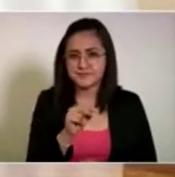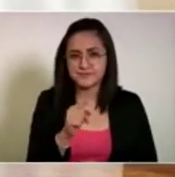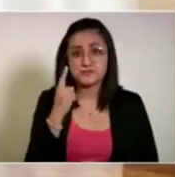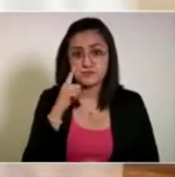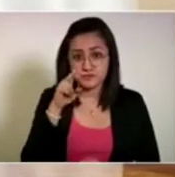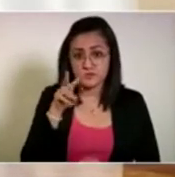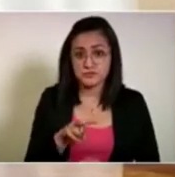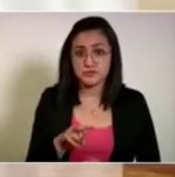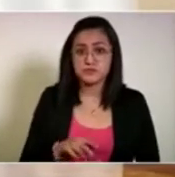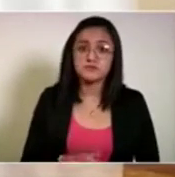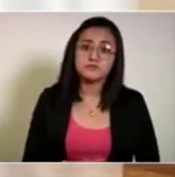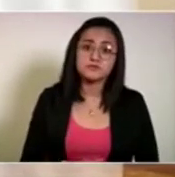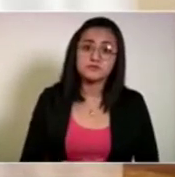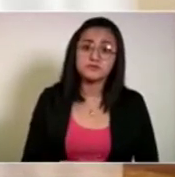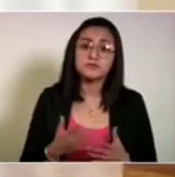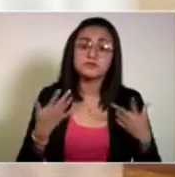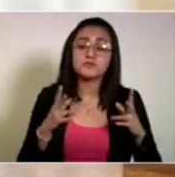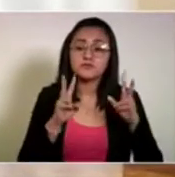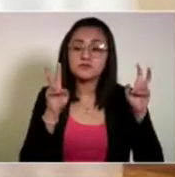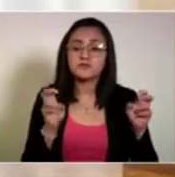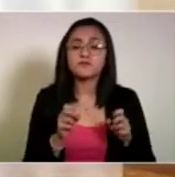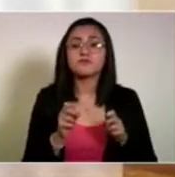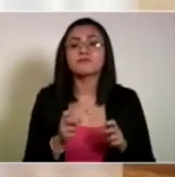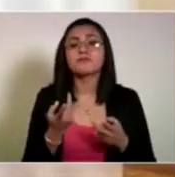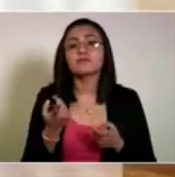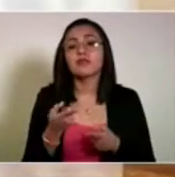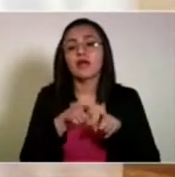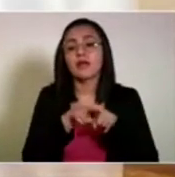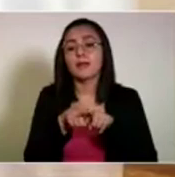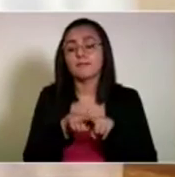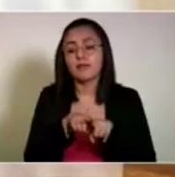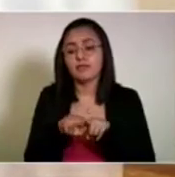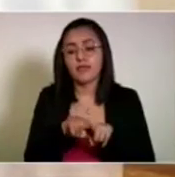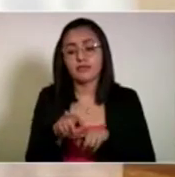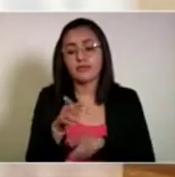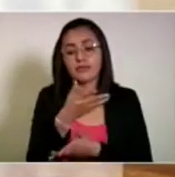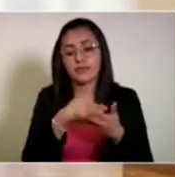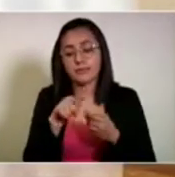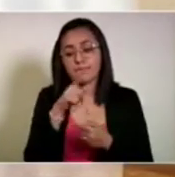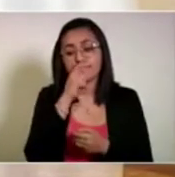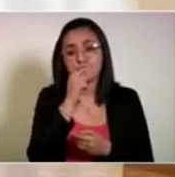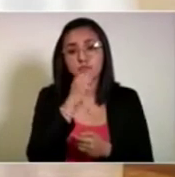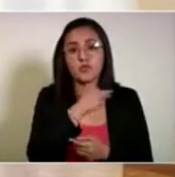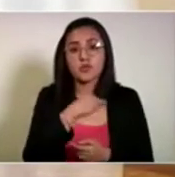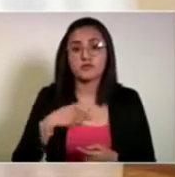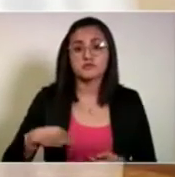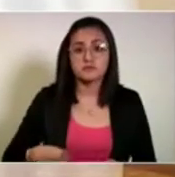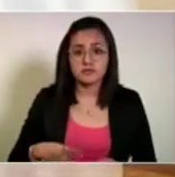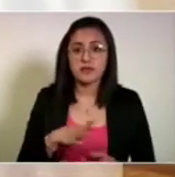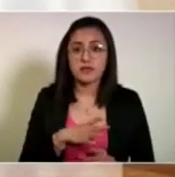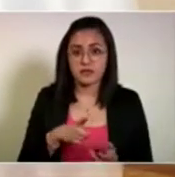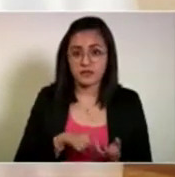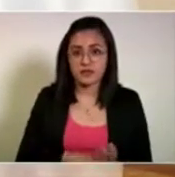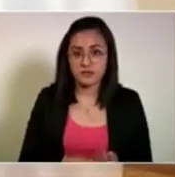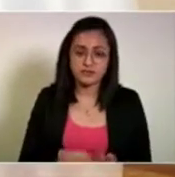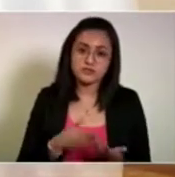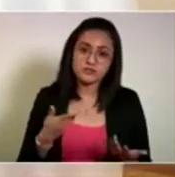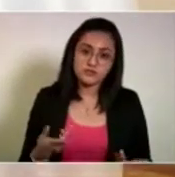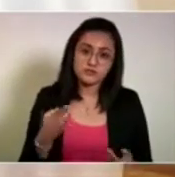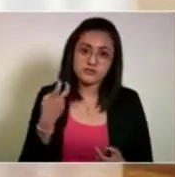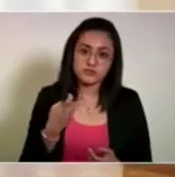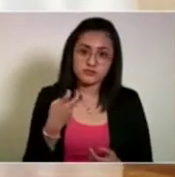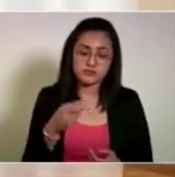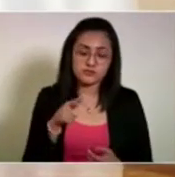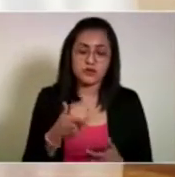llamado La Hermandad, que existe en la policía municipal y que uno de sus